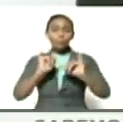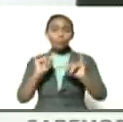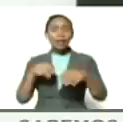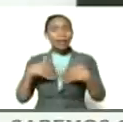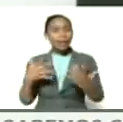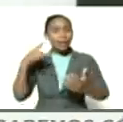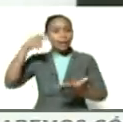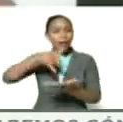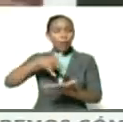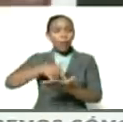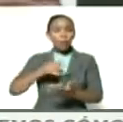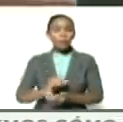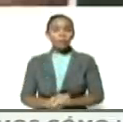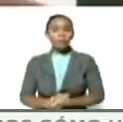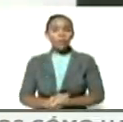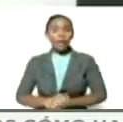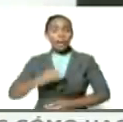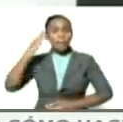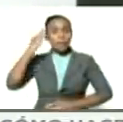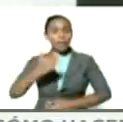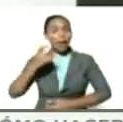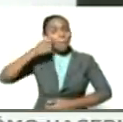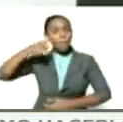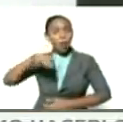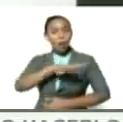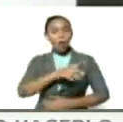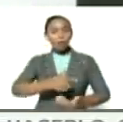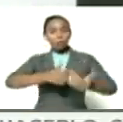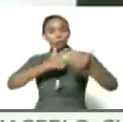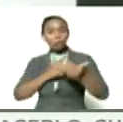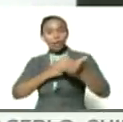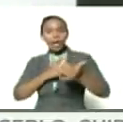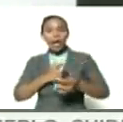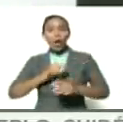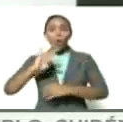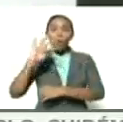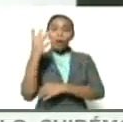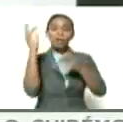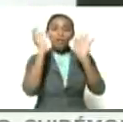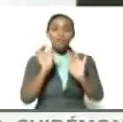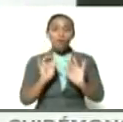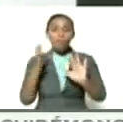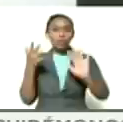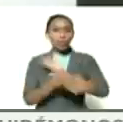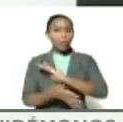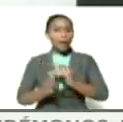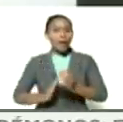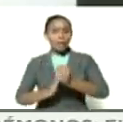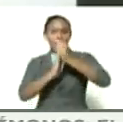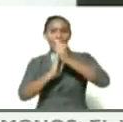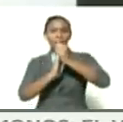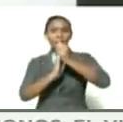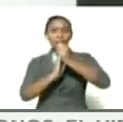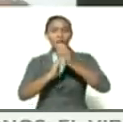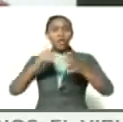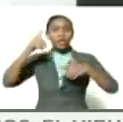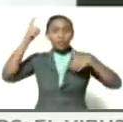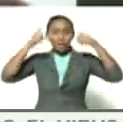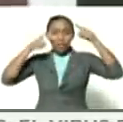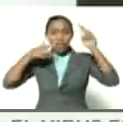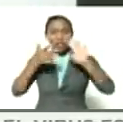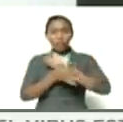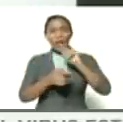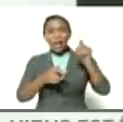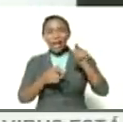Carabobo, el ejército del pueblo, el pueblo en armas. El cuarto módulo tiene que ver sobre el liderazgo bolivariano y chavista. Ese